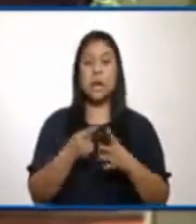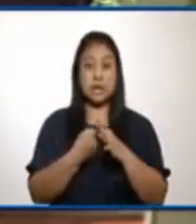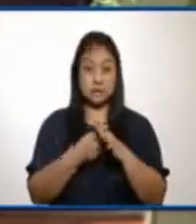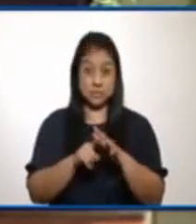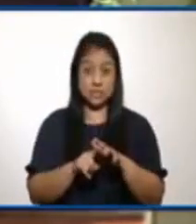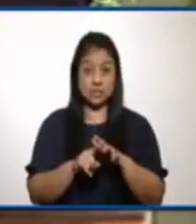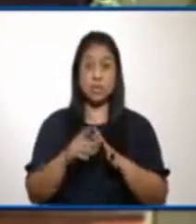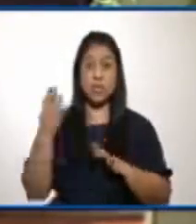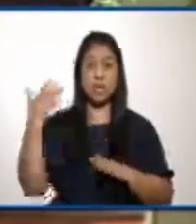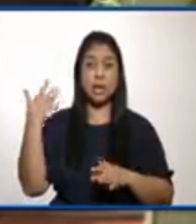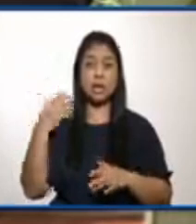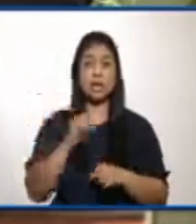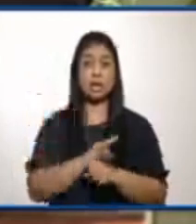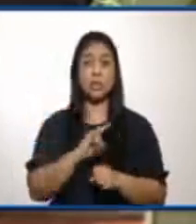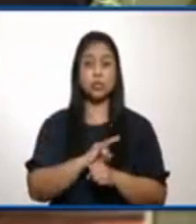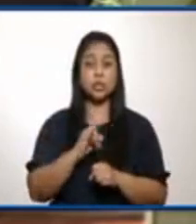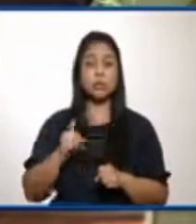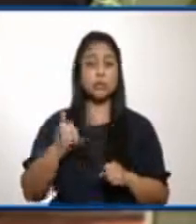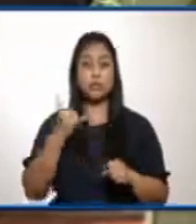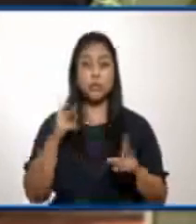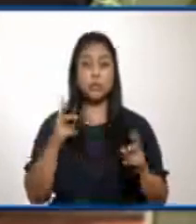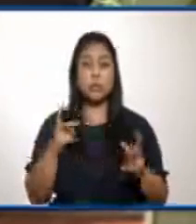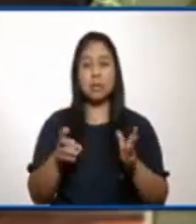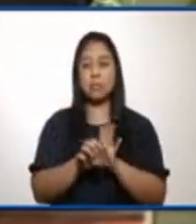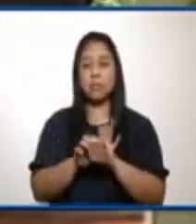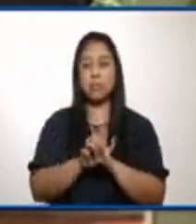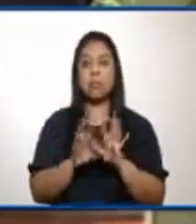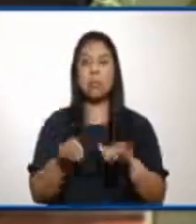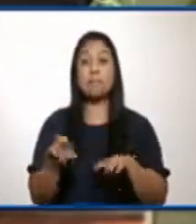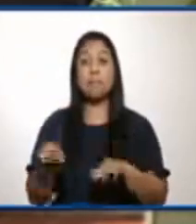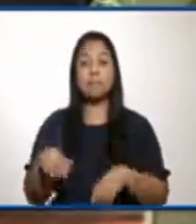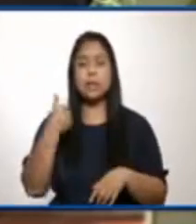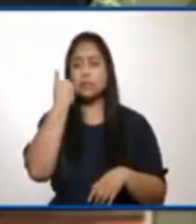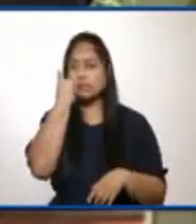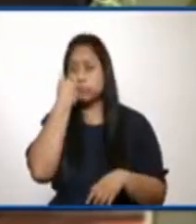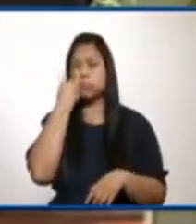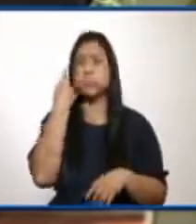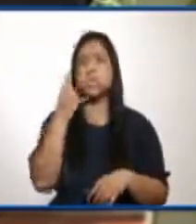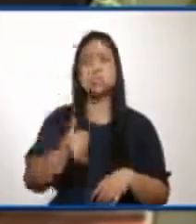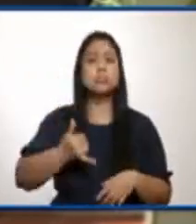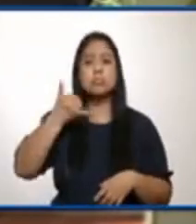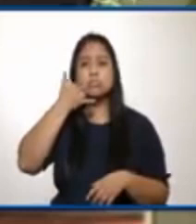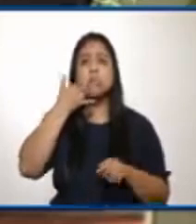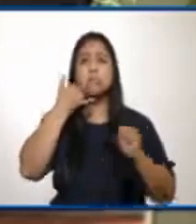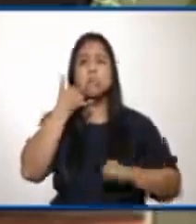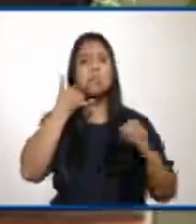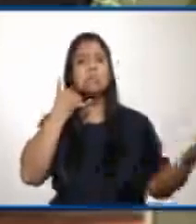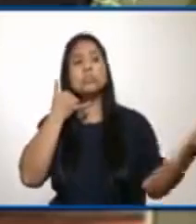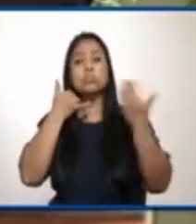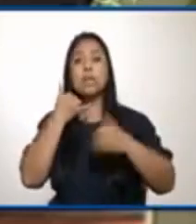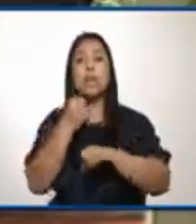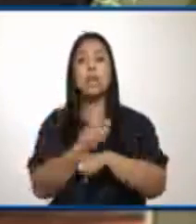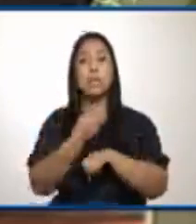fue muy utilizado para este tema, para que los pacientes gravemente enfermos pudieran los familiares ayudarse o